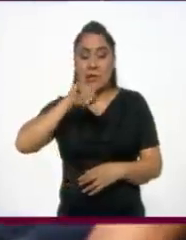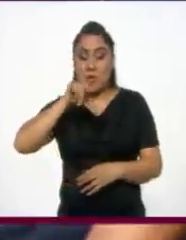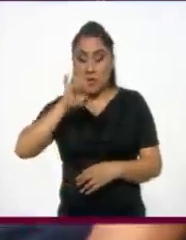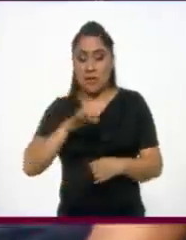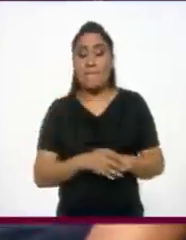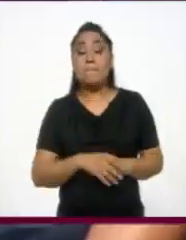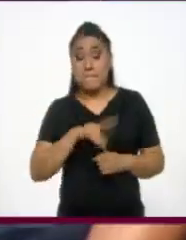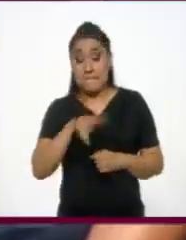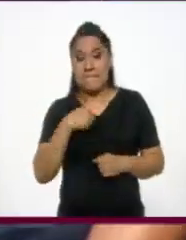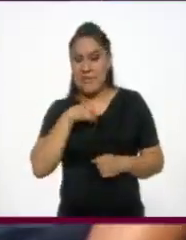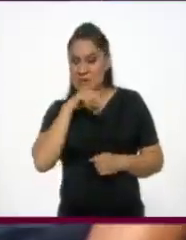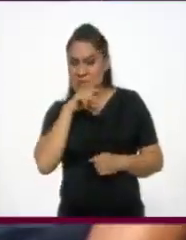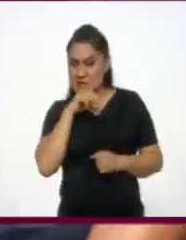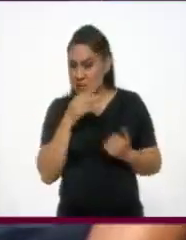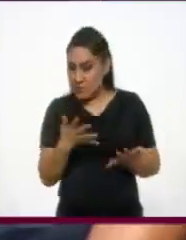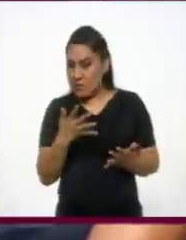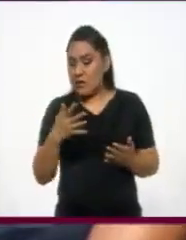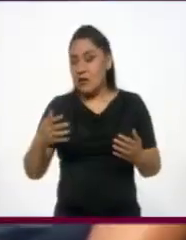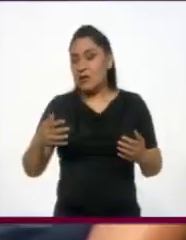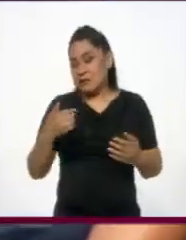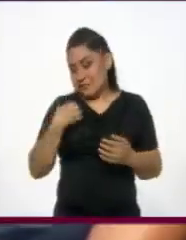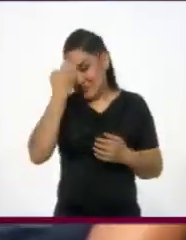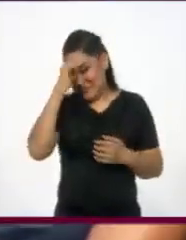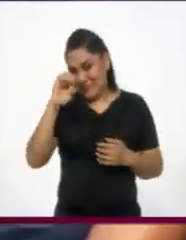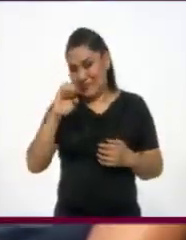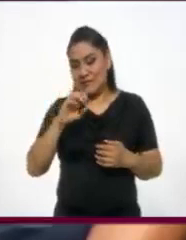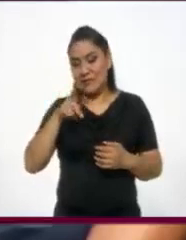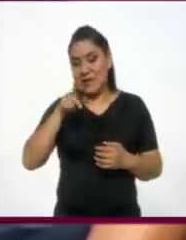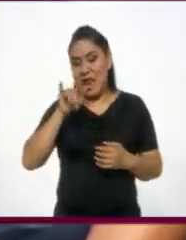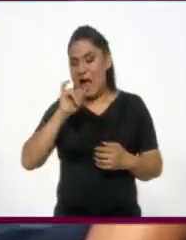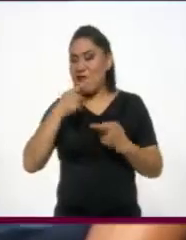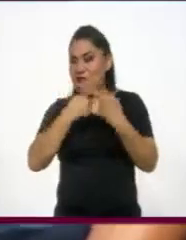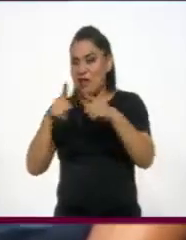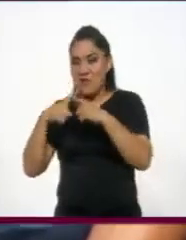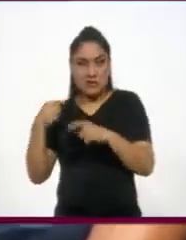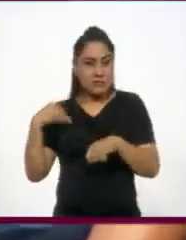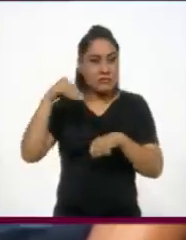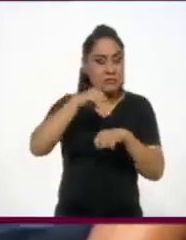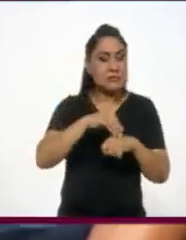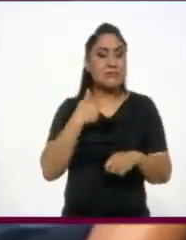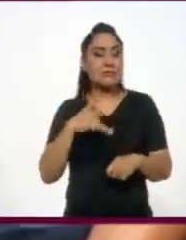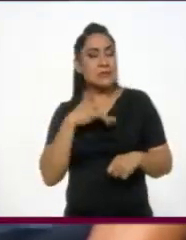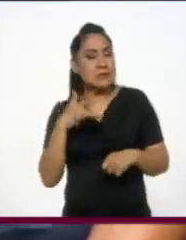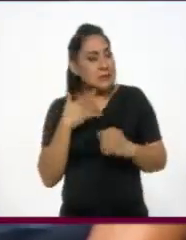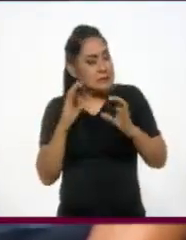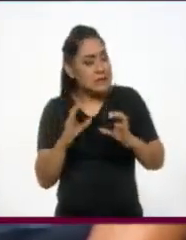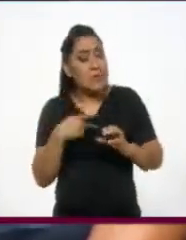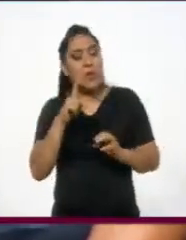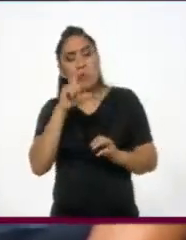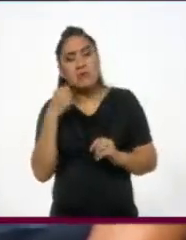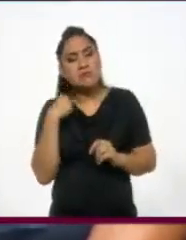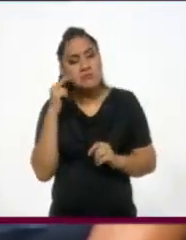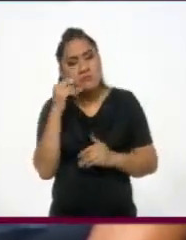Me preocupaba llevar una forma teatral ajena a la del Teatro Kalahari. Me hacía tener cierta reserva, pero después